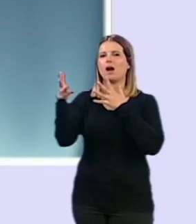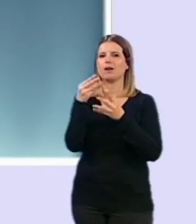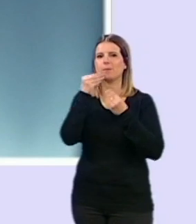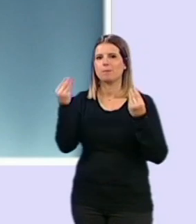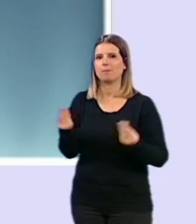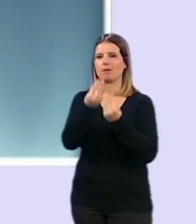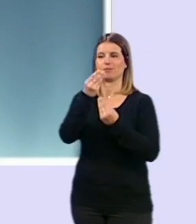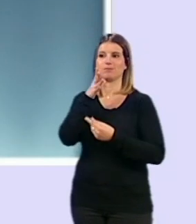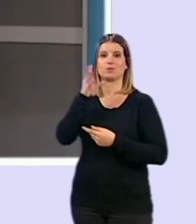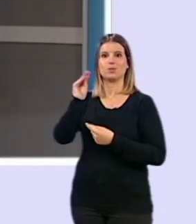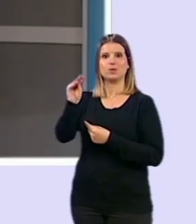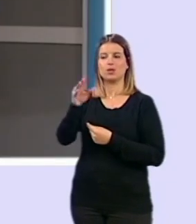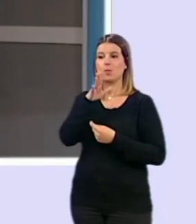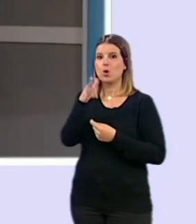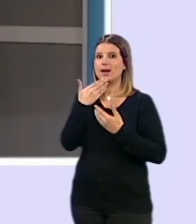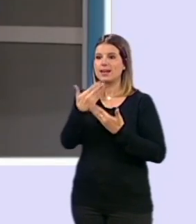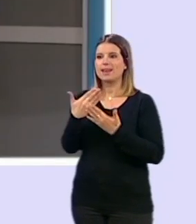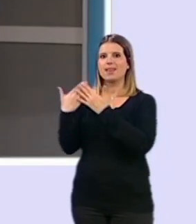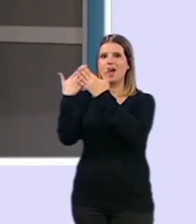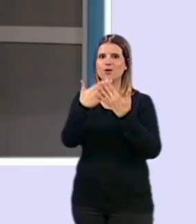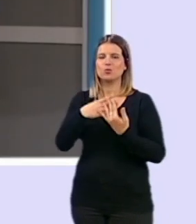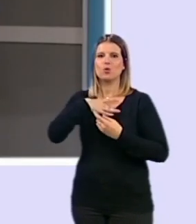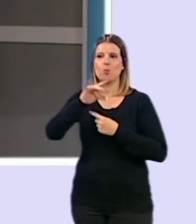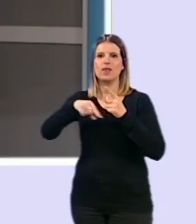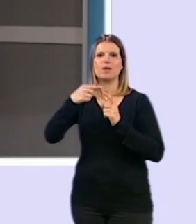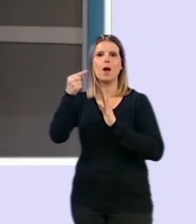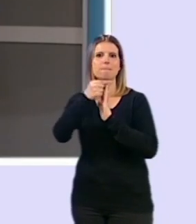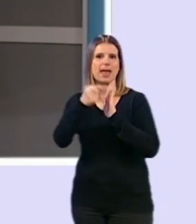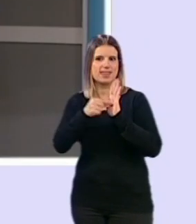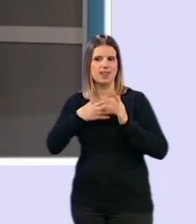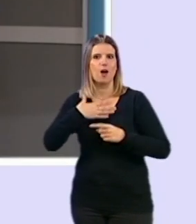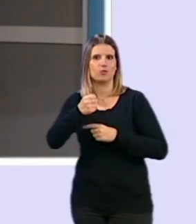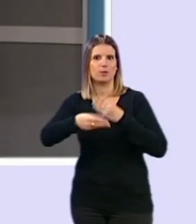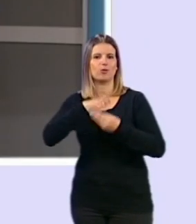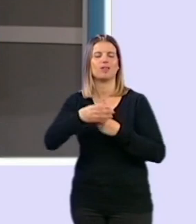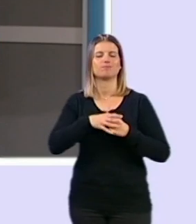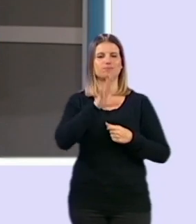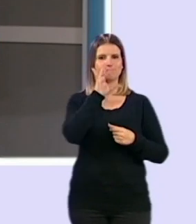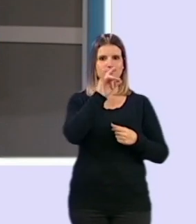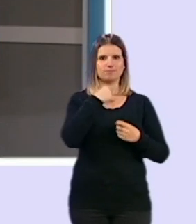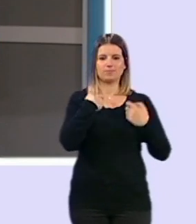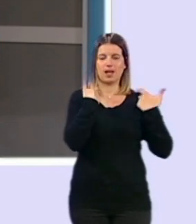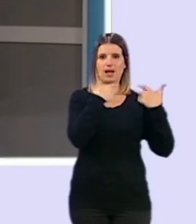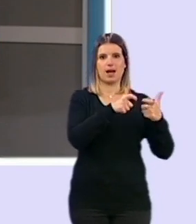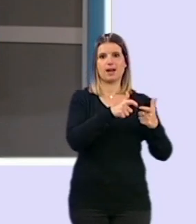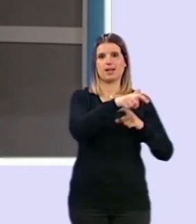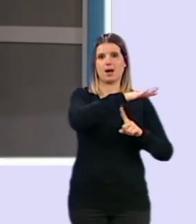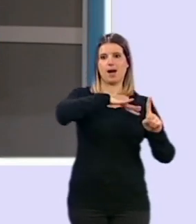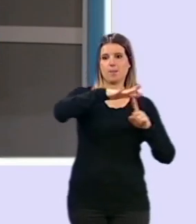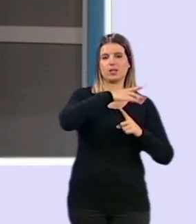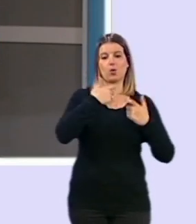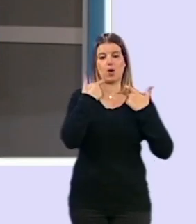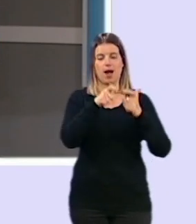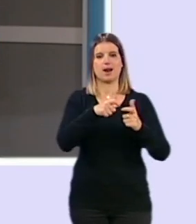cierto, a través de esos estudios se podrán tomar medidas por parte del ayuntamiento, ¿no? Por supuesto, el área de medioambiente junto con el área de movilidad ya